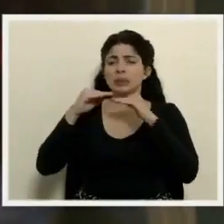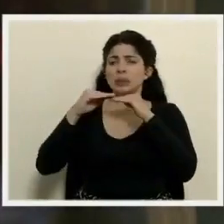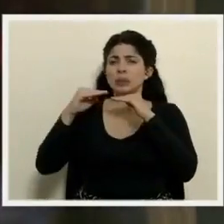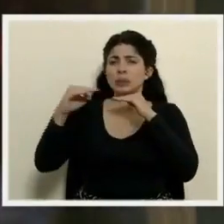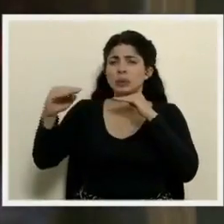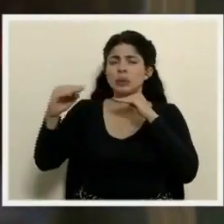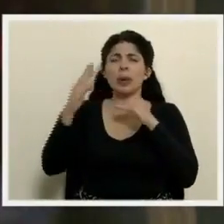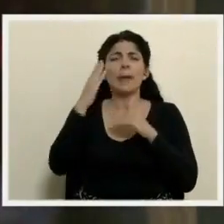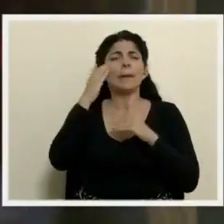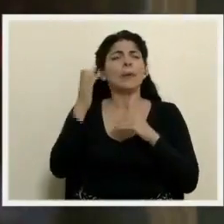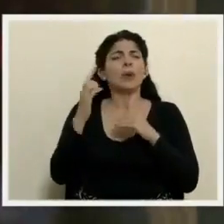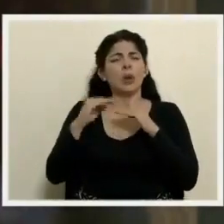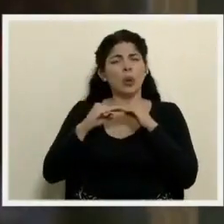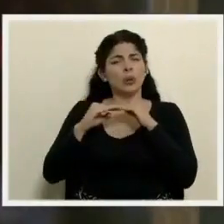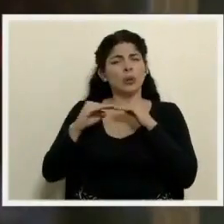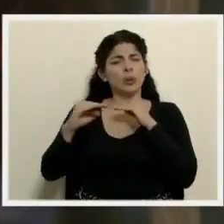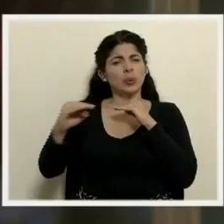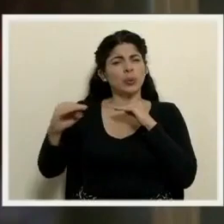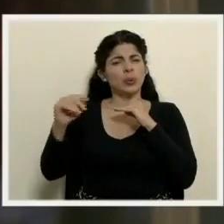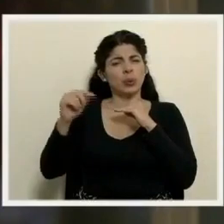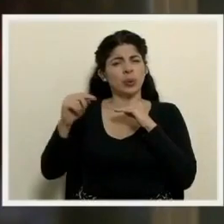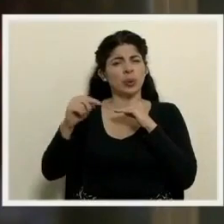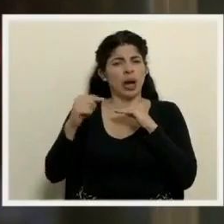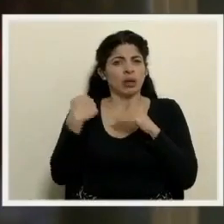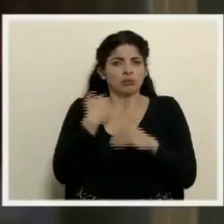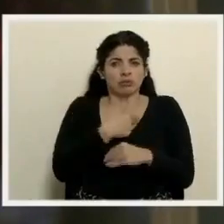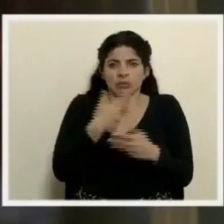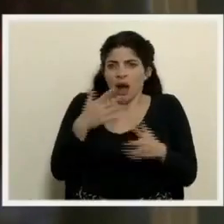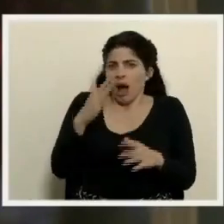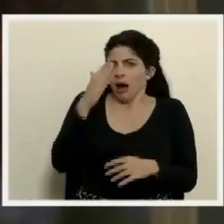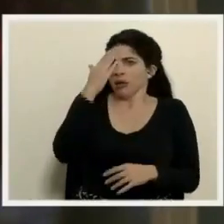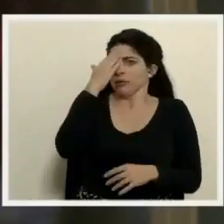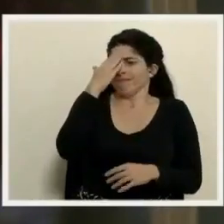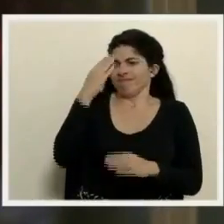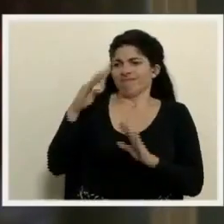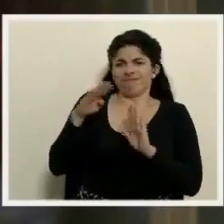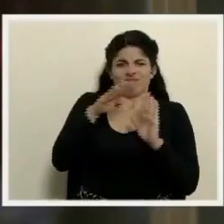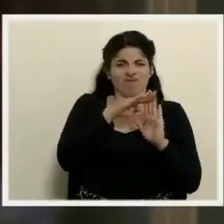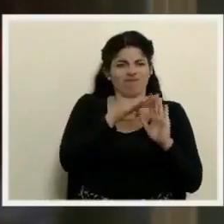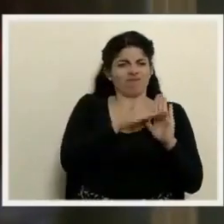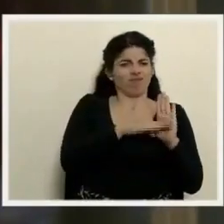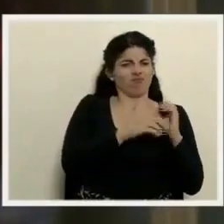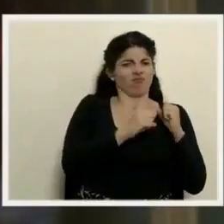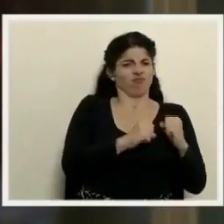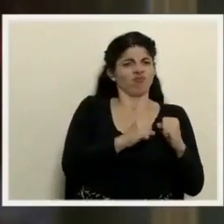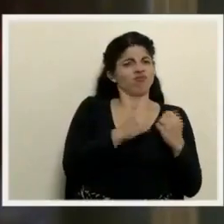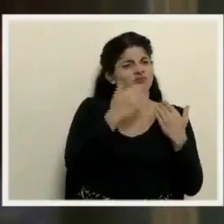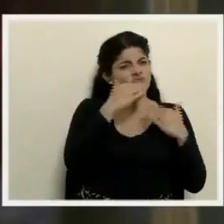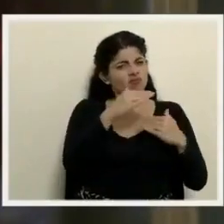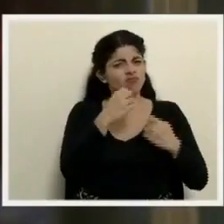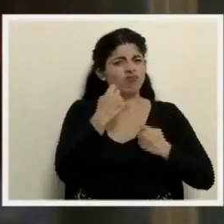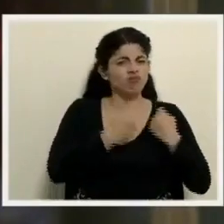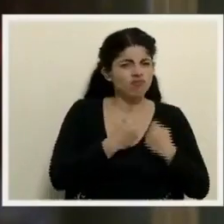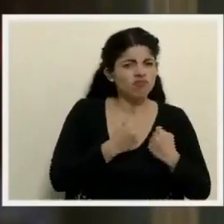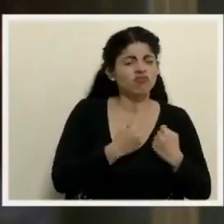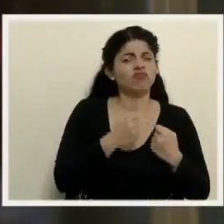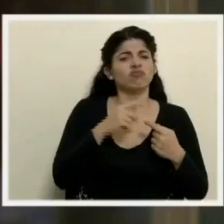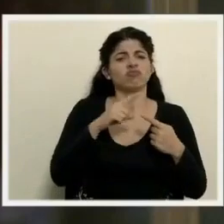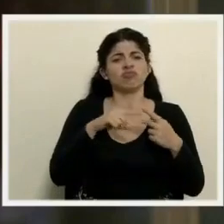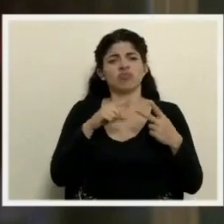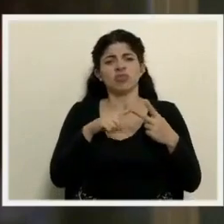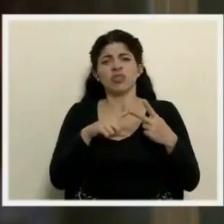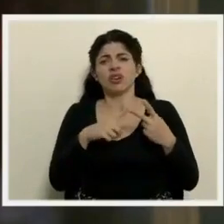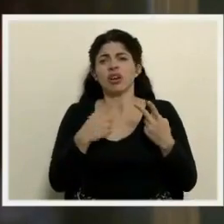atribuye este estancamiento, señor ministro, tomando en cuenta medidas tan fuertes como la restricción sanitaria vehicular